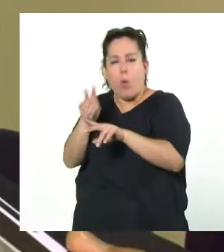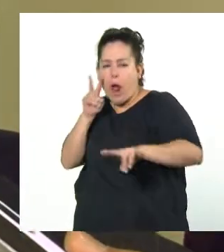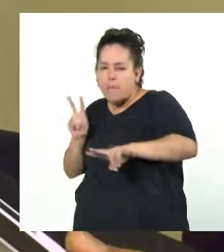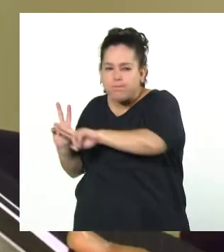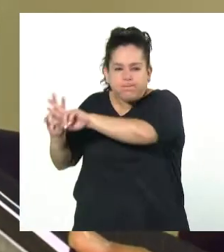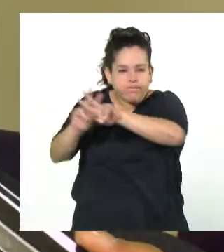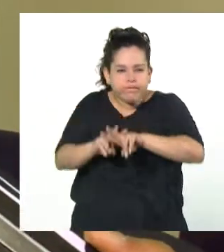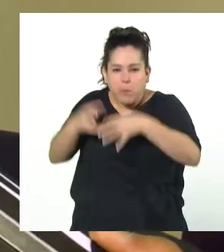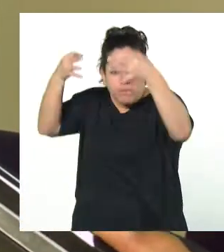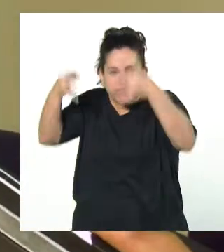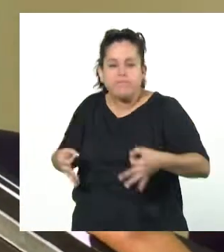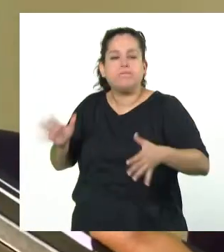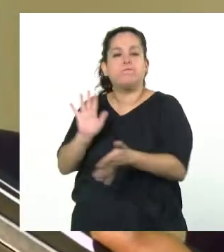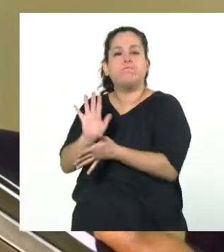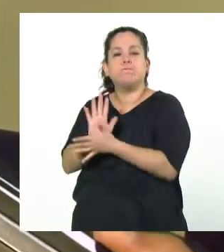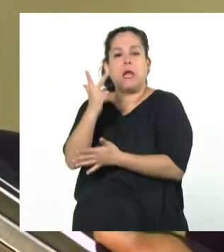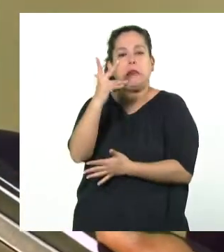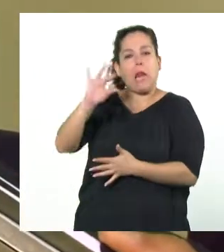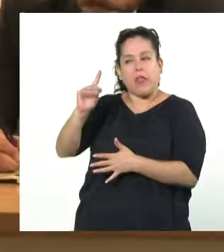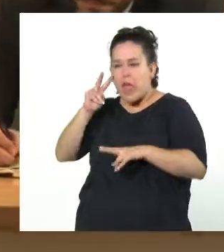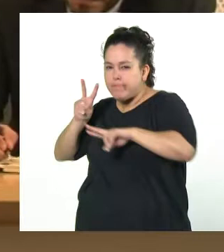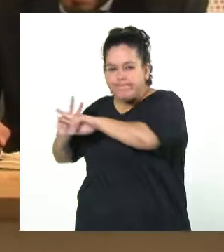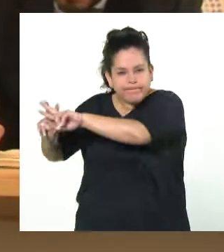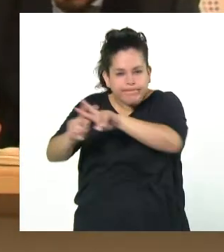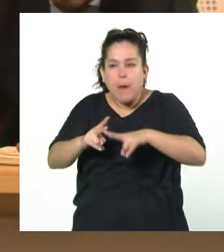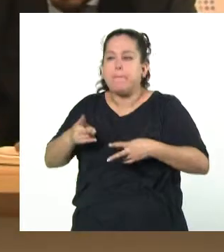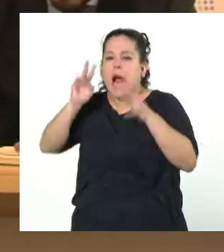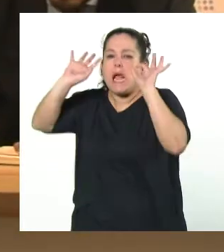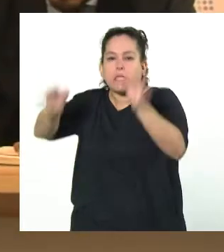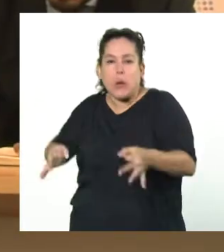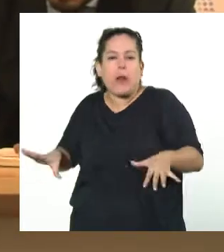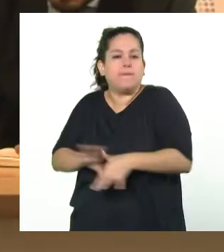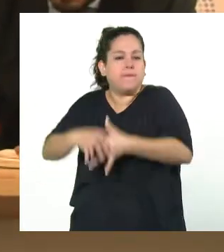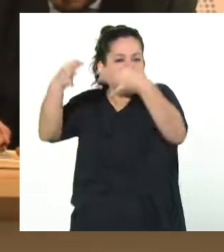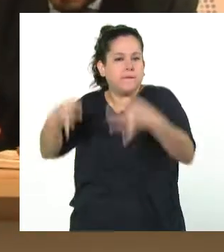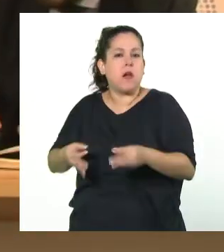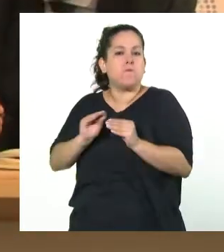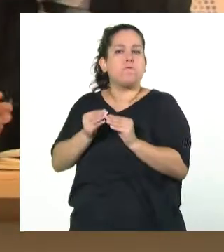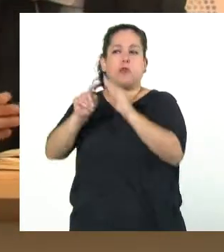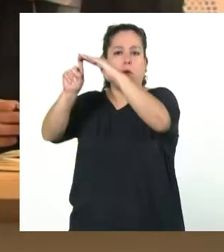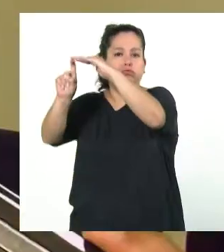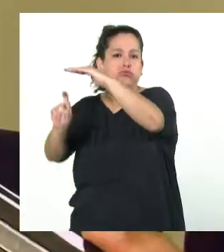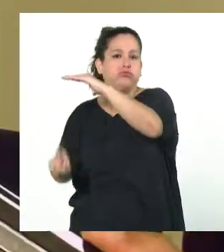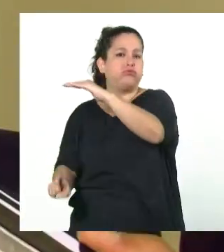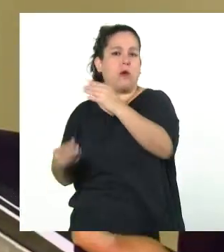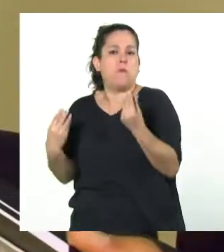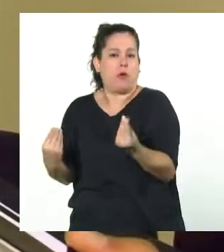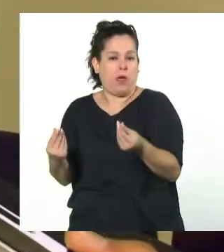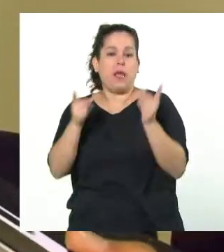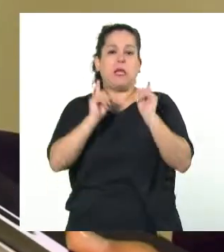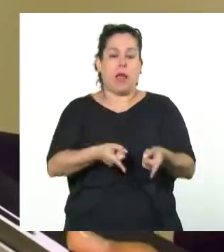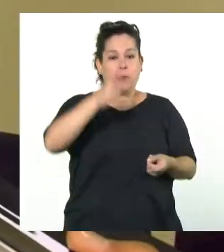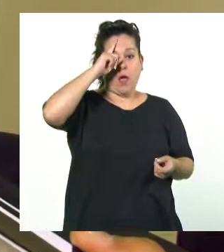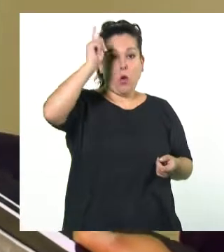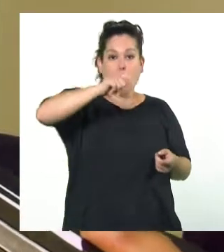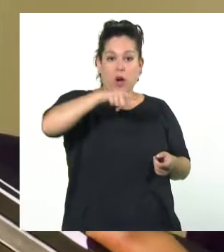3D como para poder determinar cuáles son las causas y a partir de ahí que también lo está investigando la jueza para determinar las responsabilidades